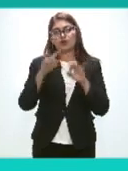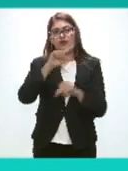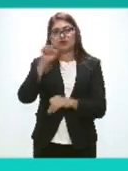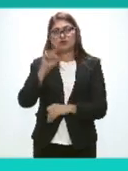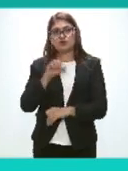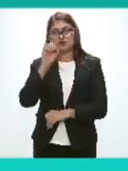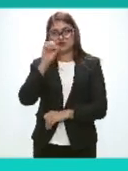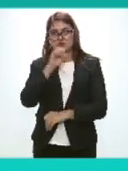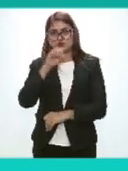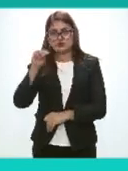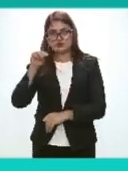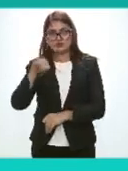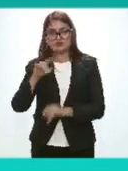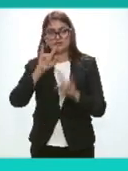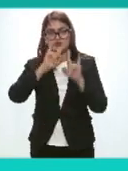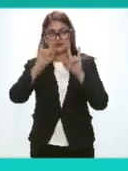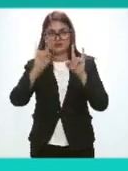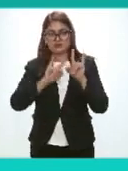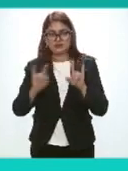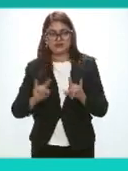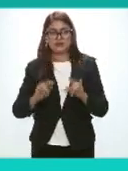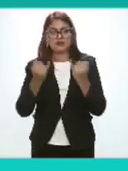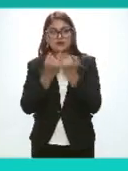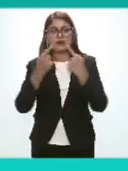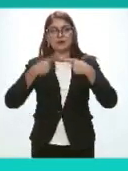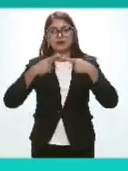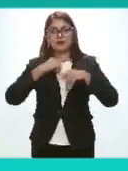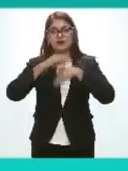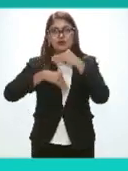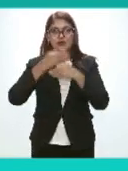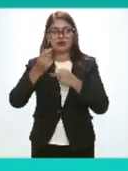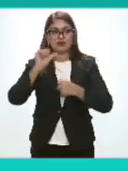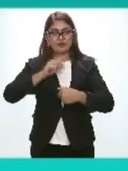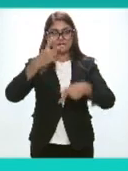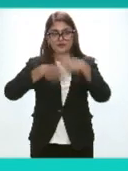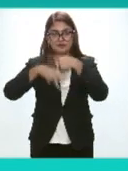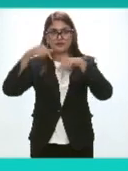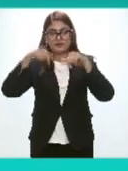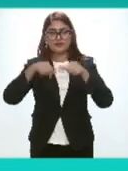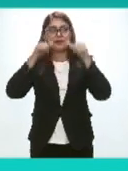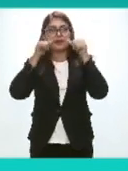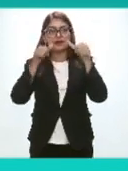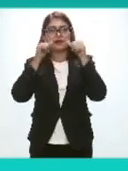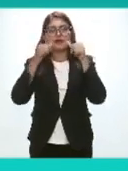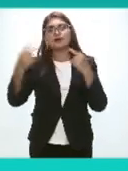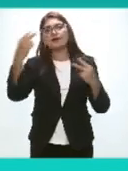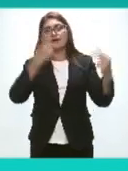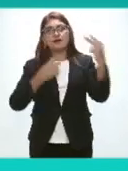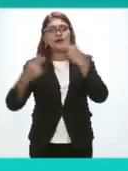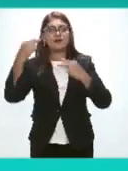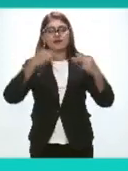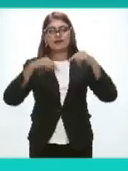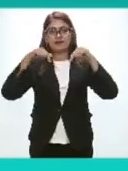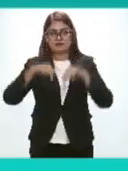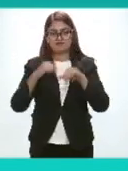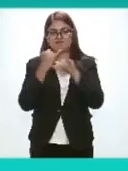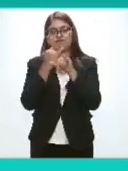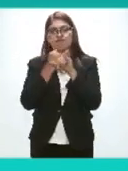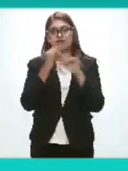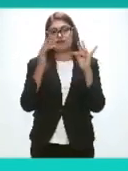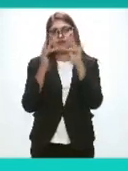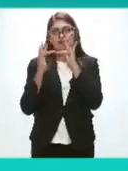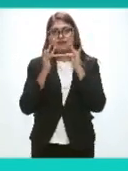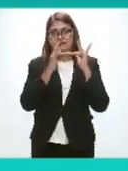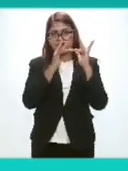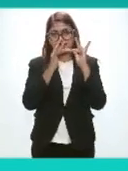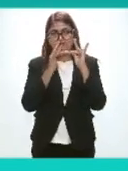Así como a todas las personas que nos acompañan Siguiendo esta sesión A través de las plataformas digitales